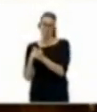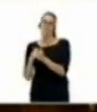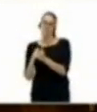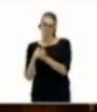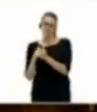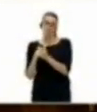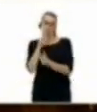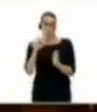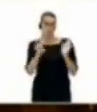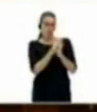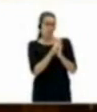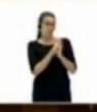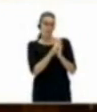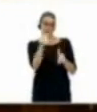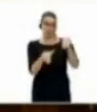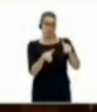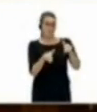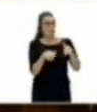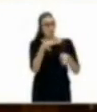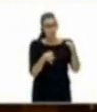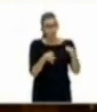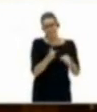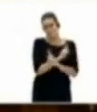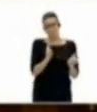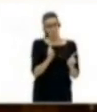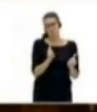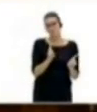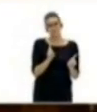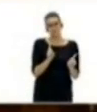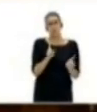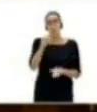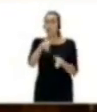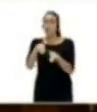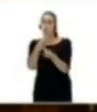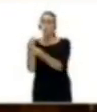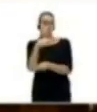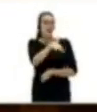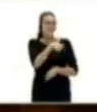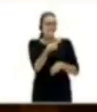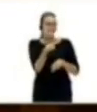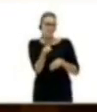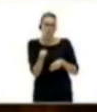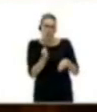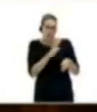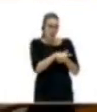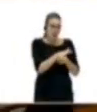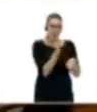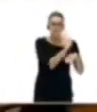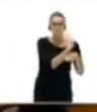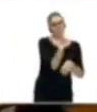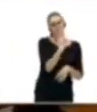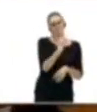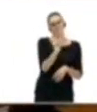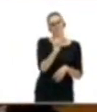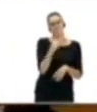electoral. Hay muchos votos que no están hoy aquí representados en esta Cámara. Hoy lanzo un mensaje a las personas que votaron a estas